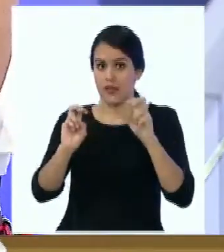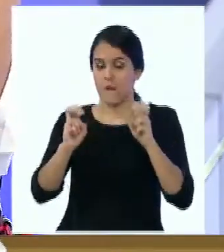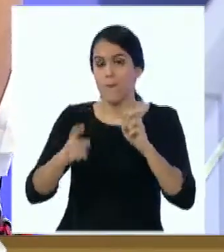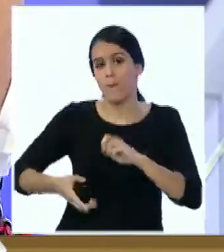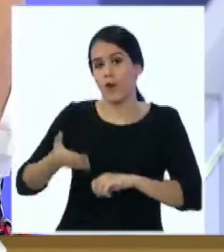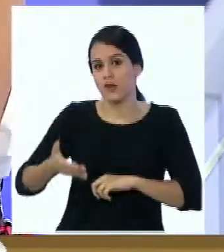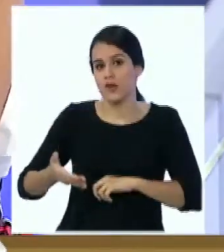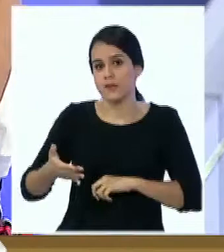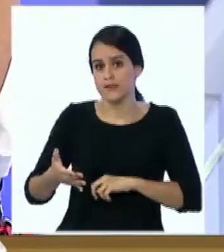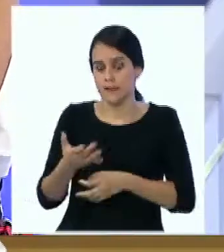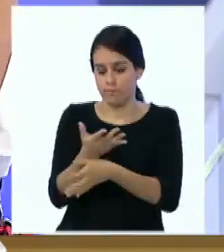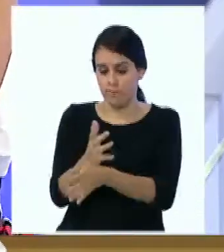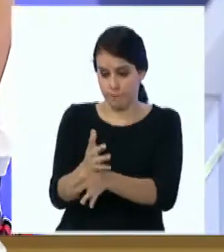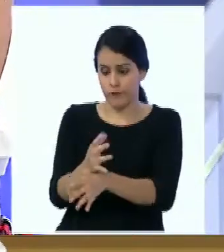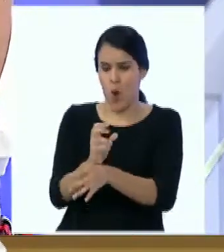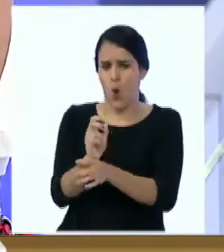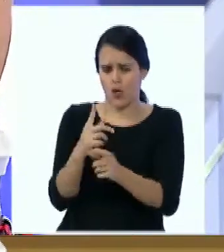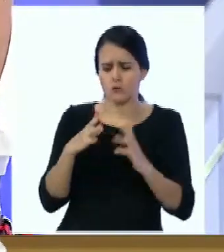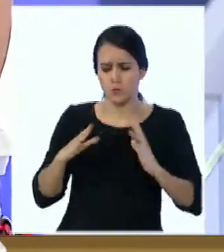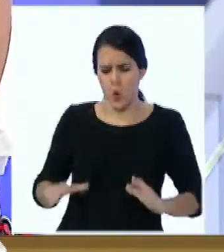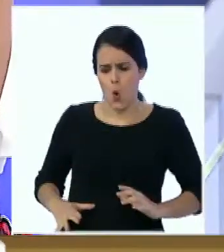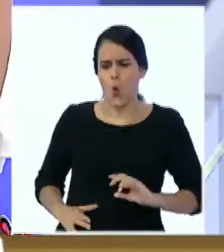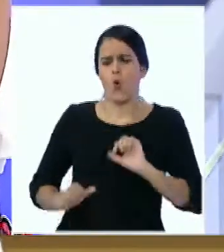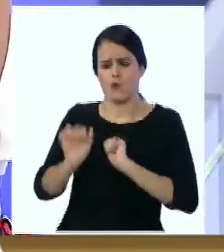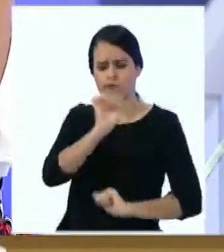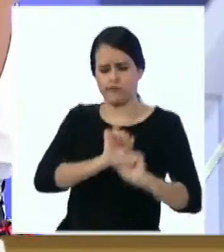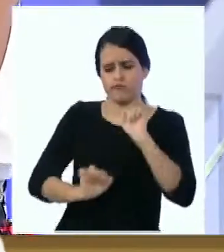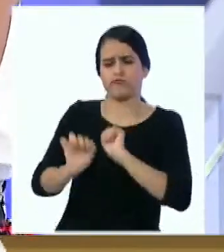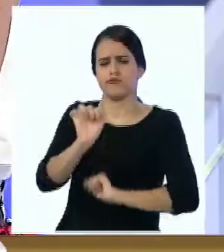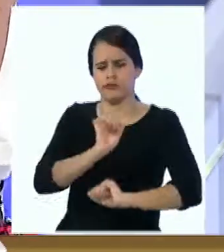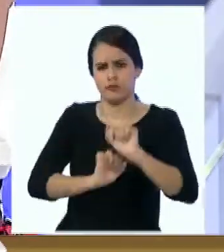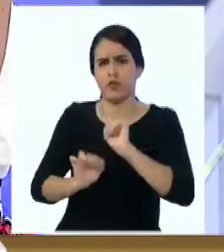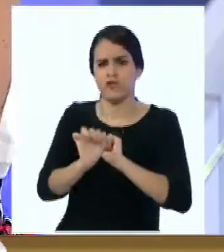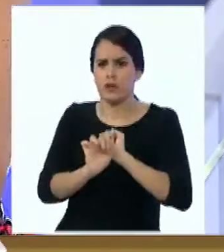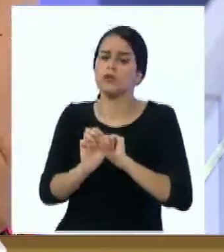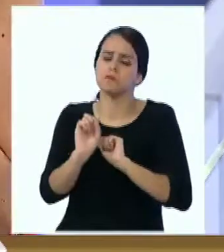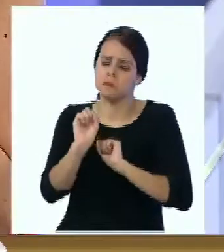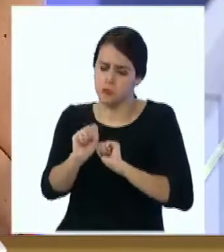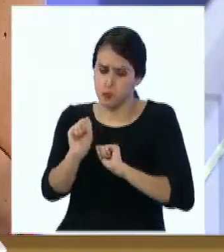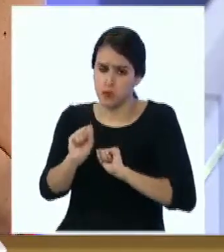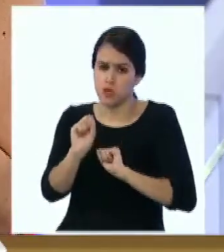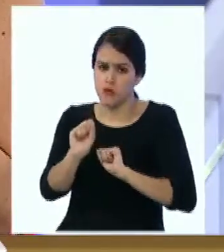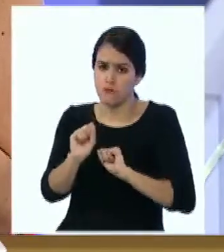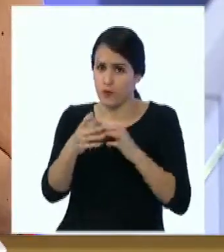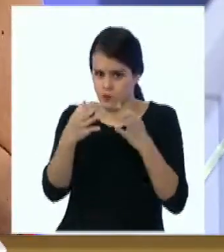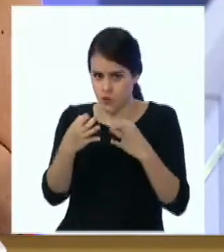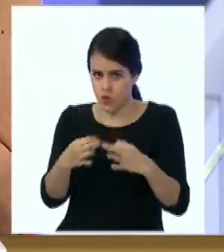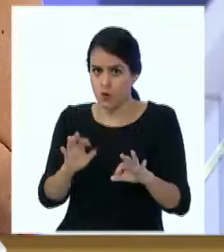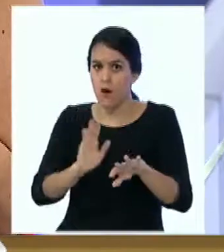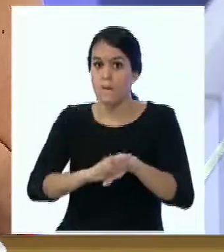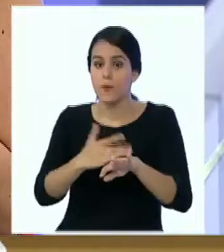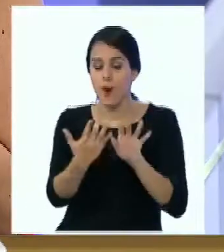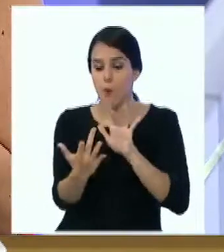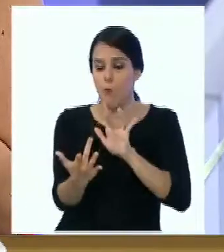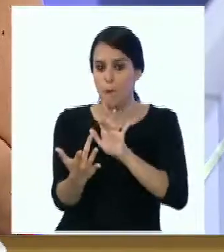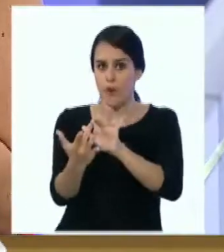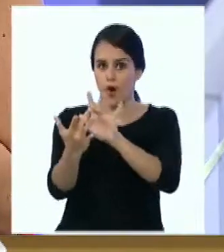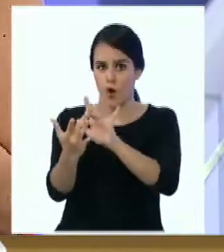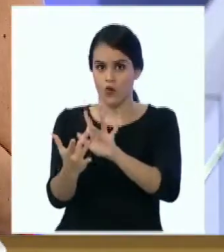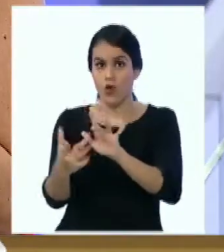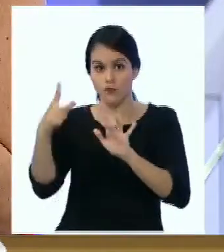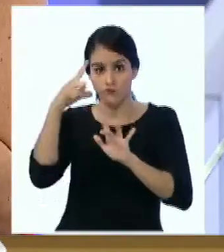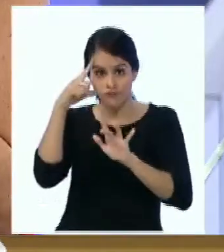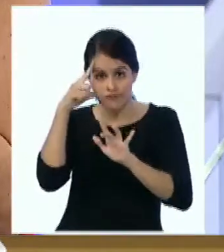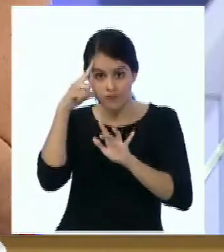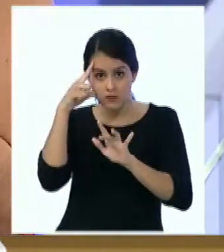sexuales, si bien es cierto que tú tienes un sistema inmunológico de defensa y es lógico, porque cuando tú tienes contacto con las secreciones vaginales y